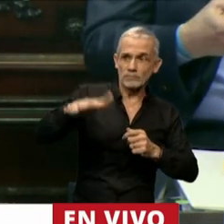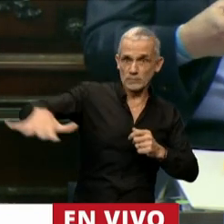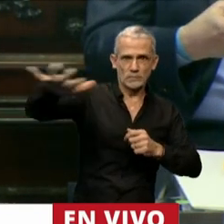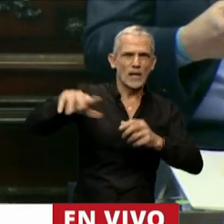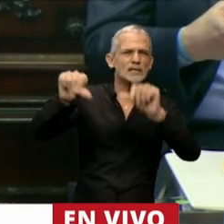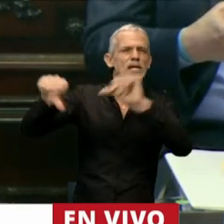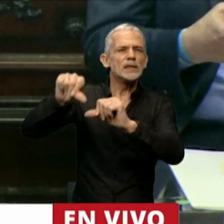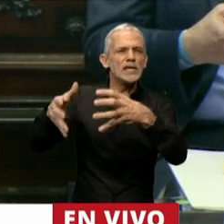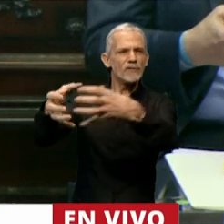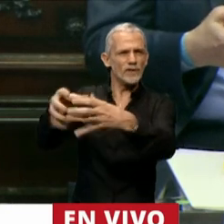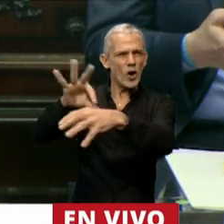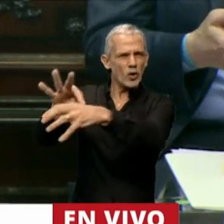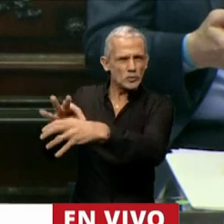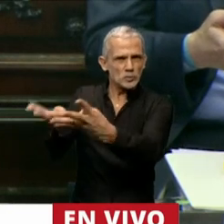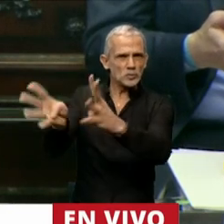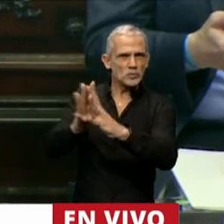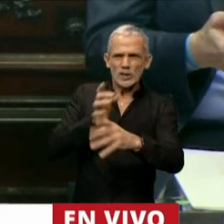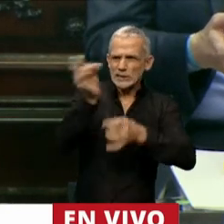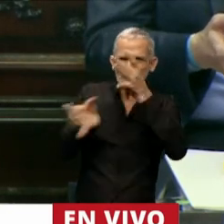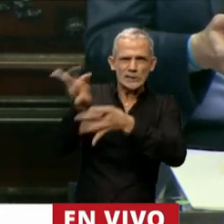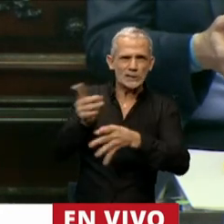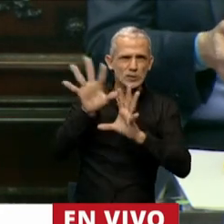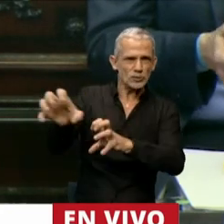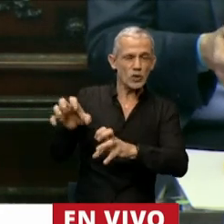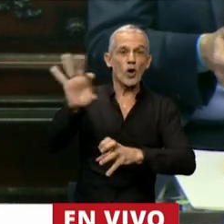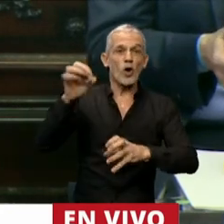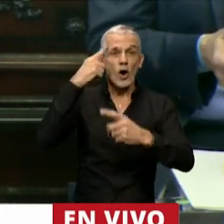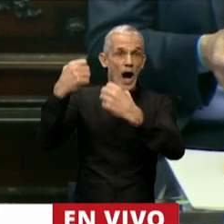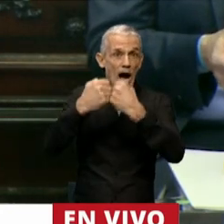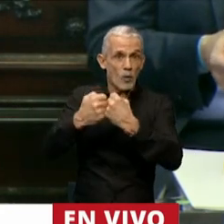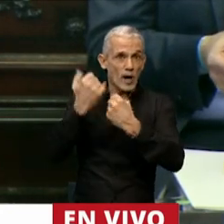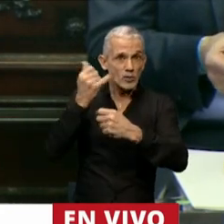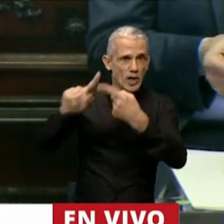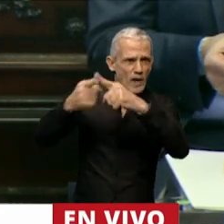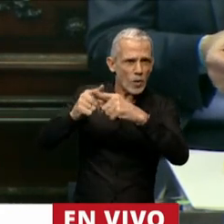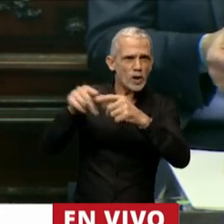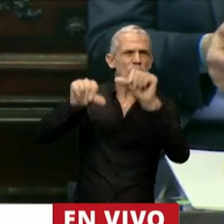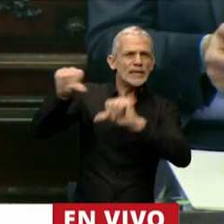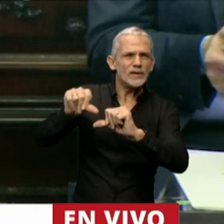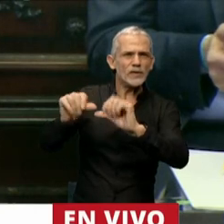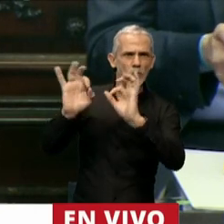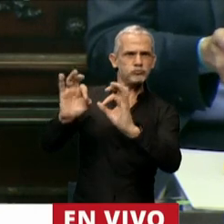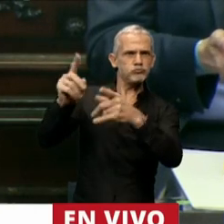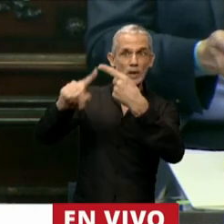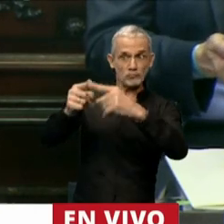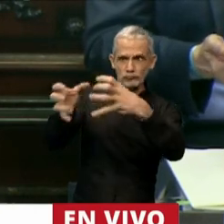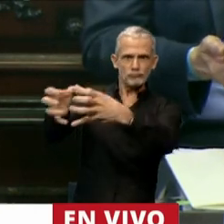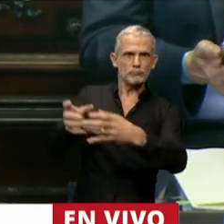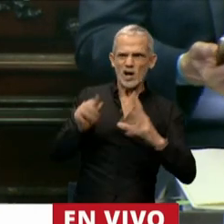científicas y ataca a consensos científicos. Ahí es donde el discurso del odio